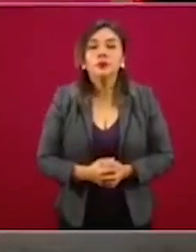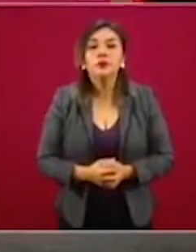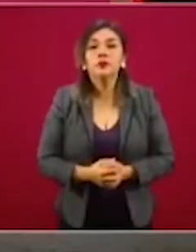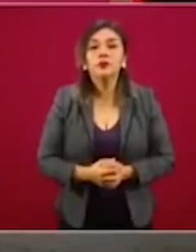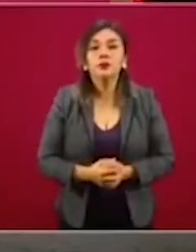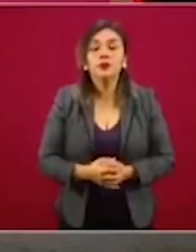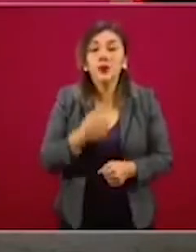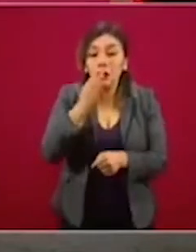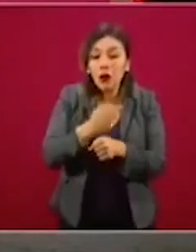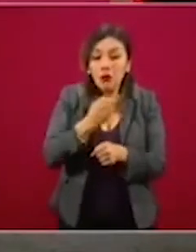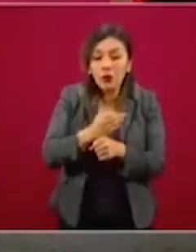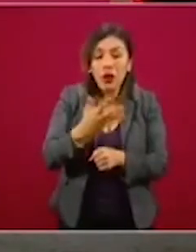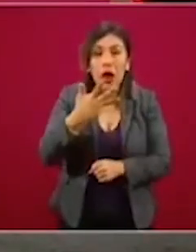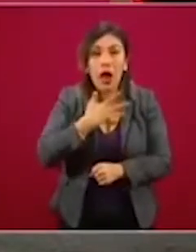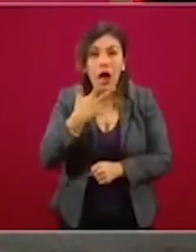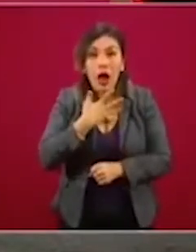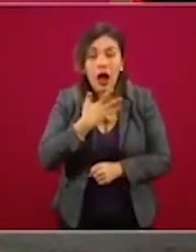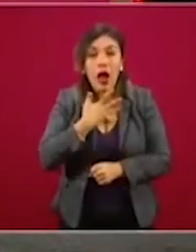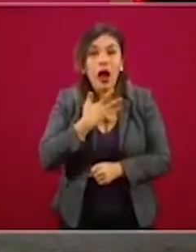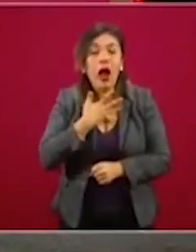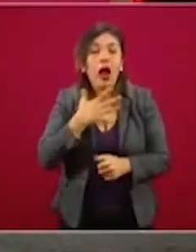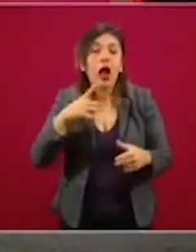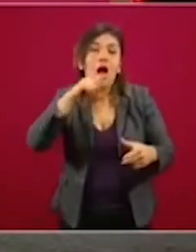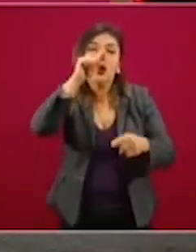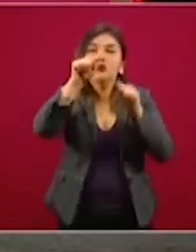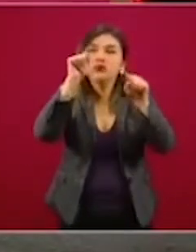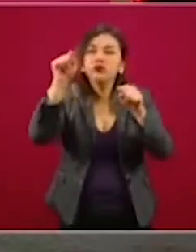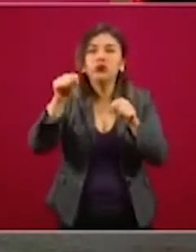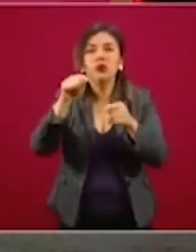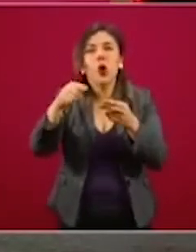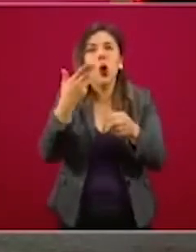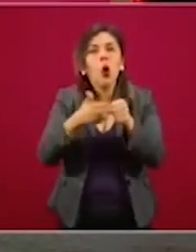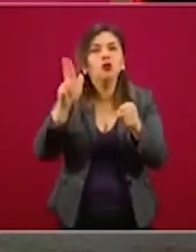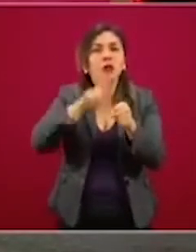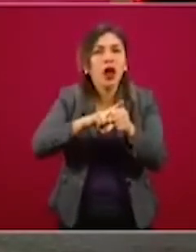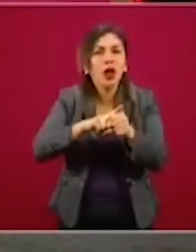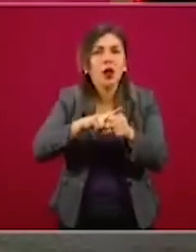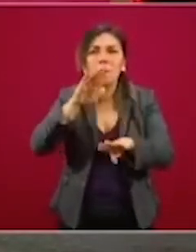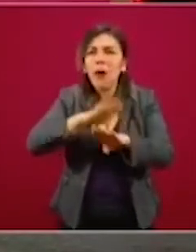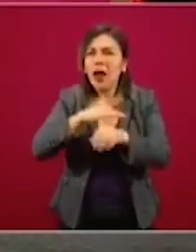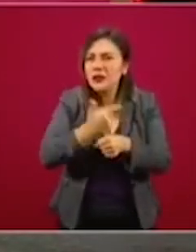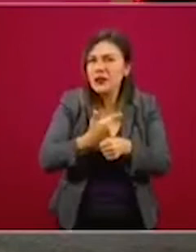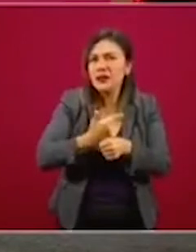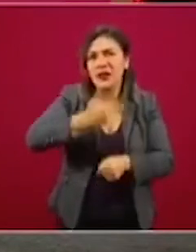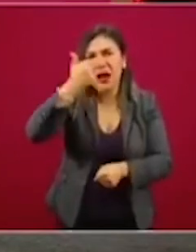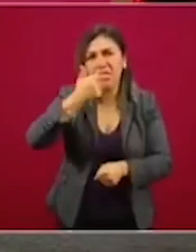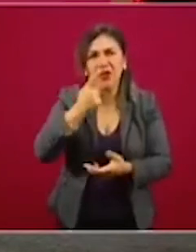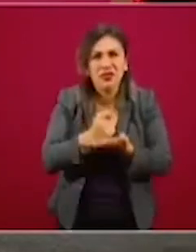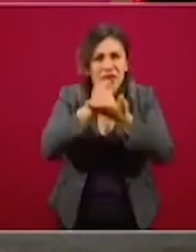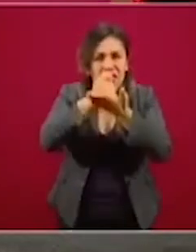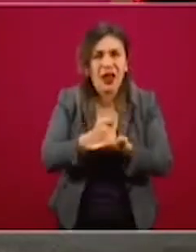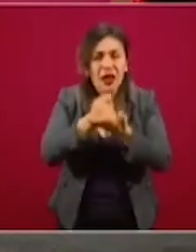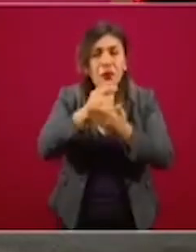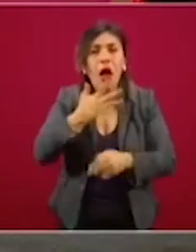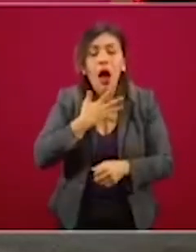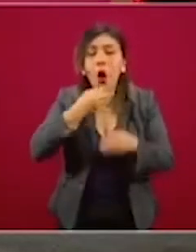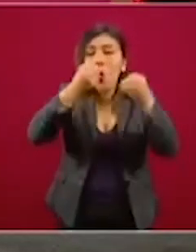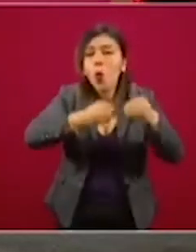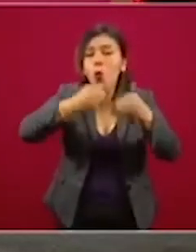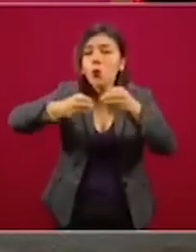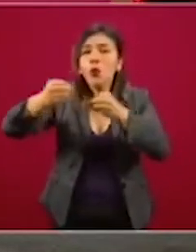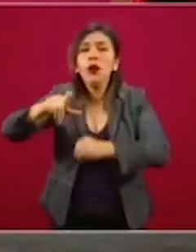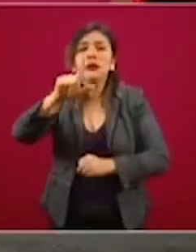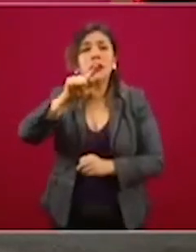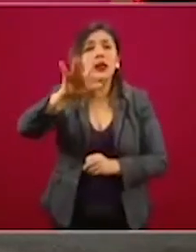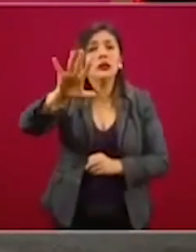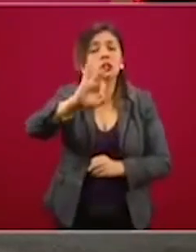Andrés Manuel López Obrador. Los directivos de Electra me dieron a conocer sus puntos de vista, cuestionando algunas medidas. Ellos